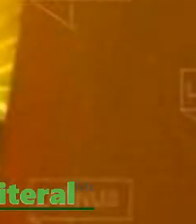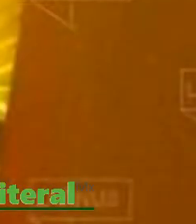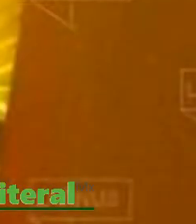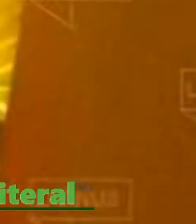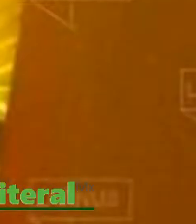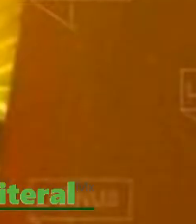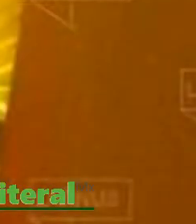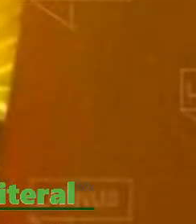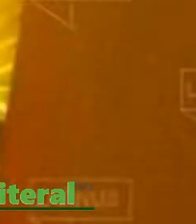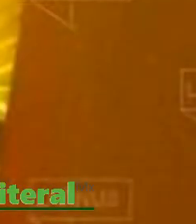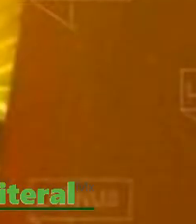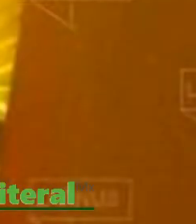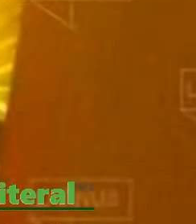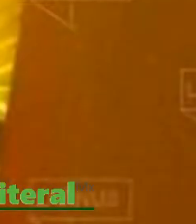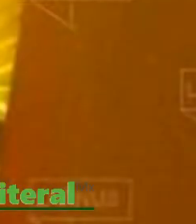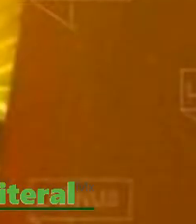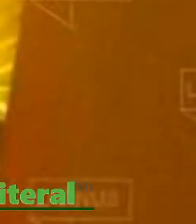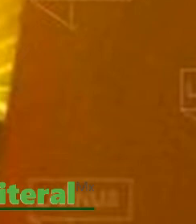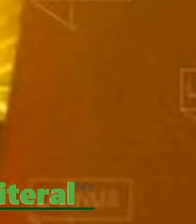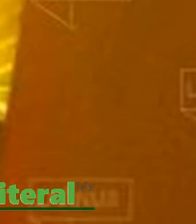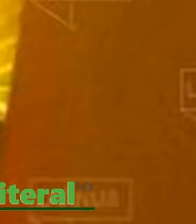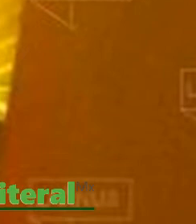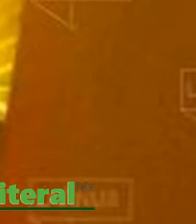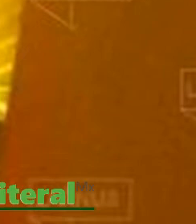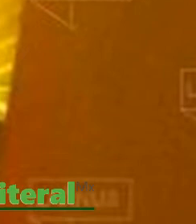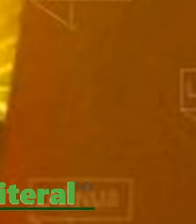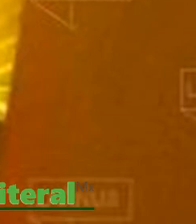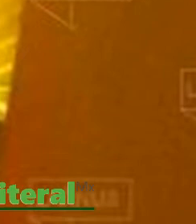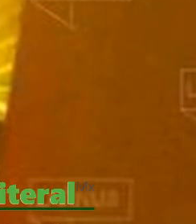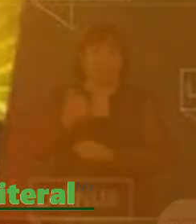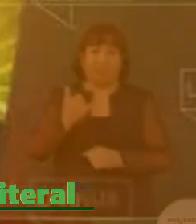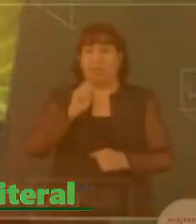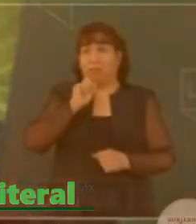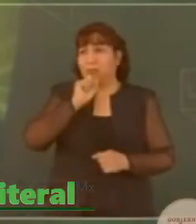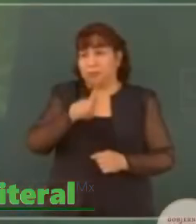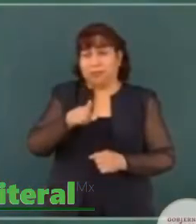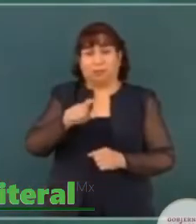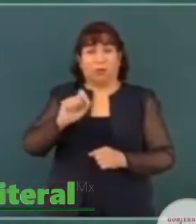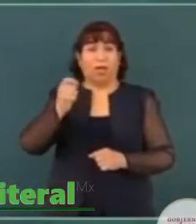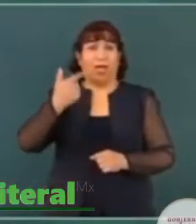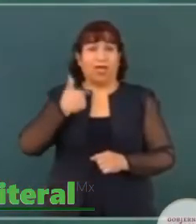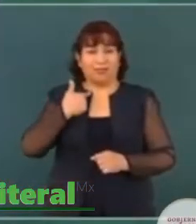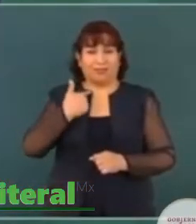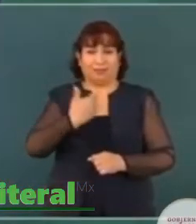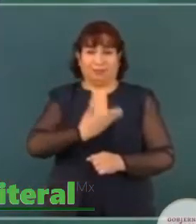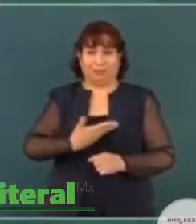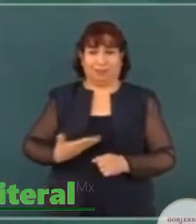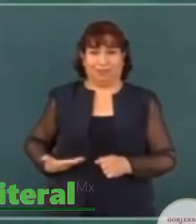llegar al fondo, y lo mismo a los expresidentes.